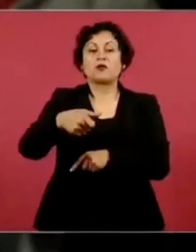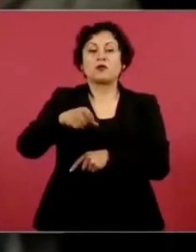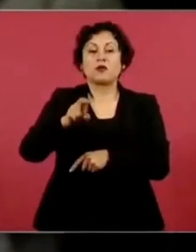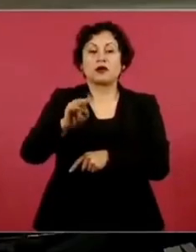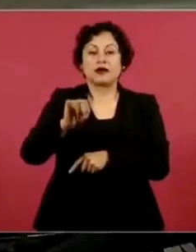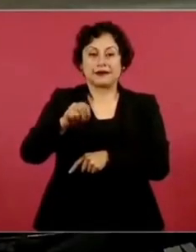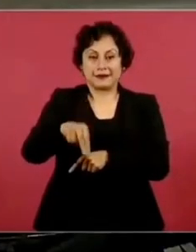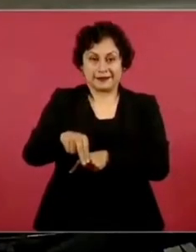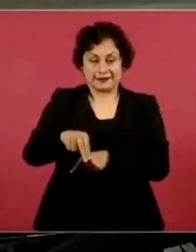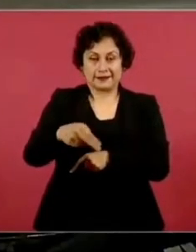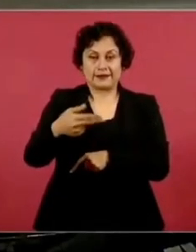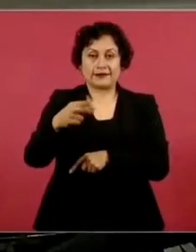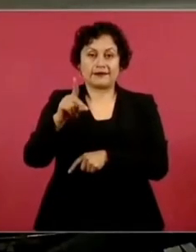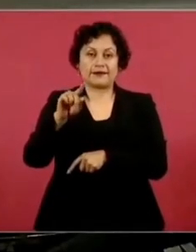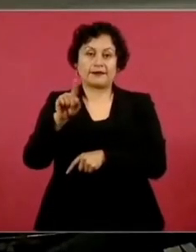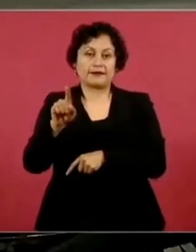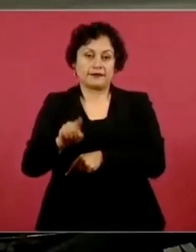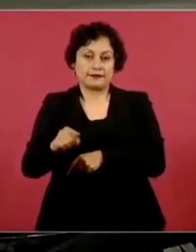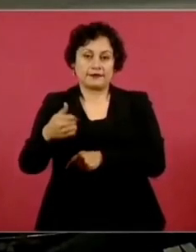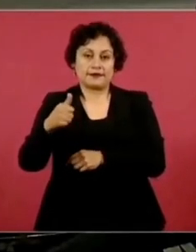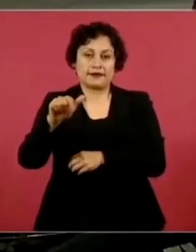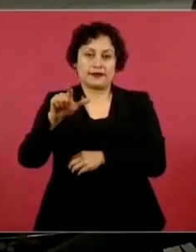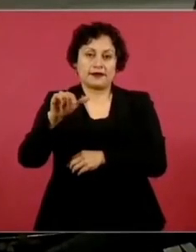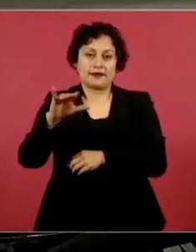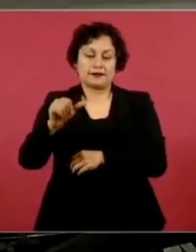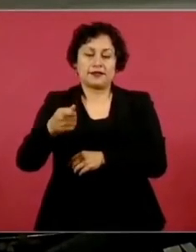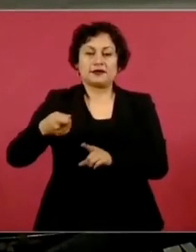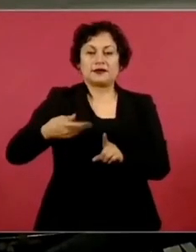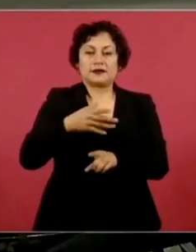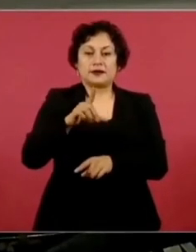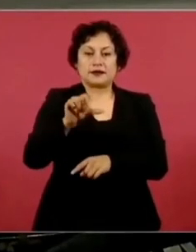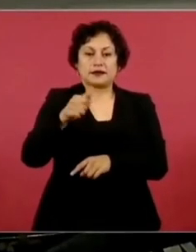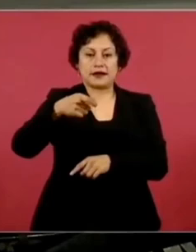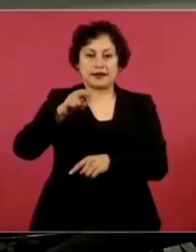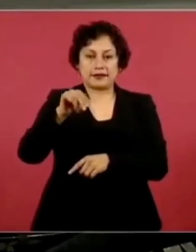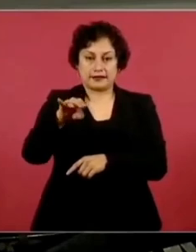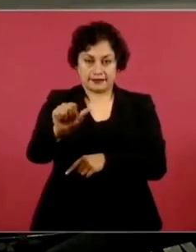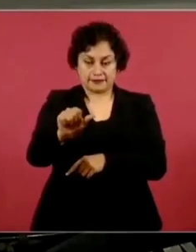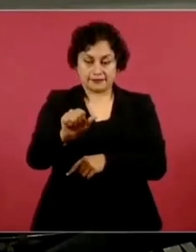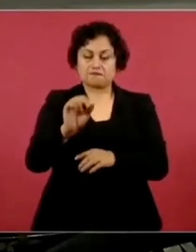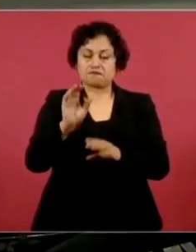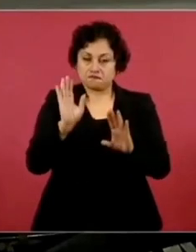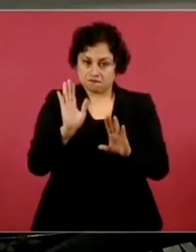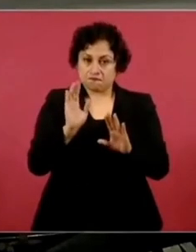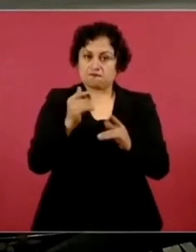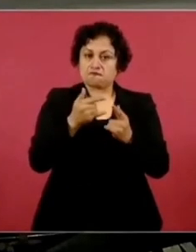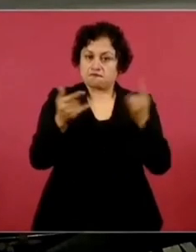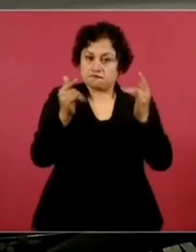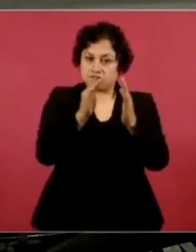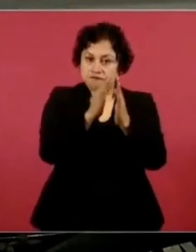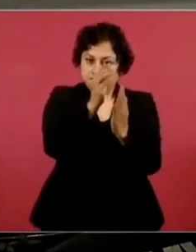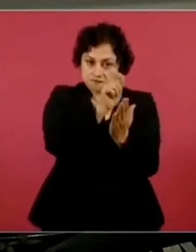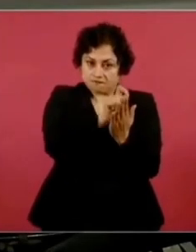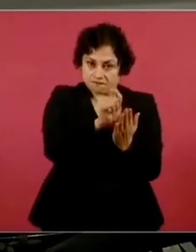Entonces, era un líder muy fuerte